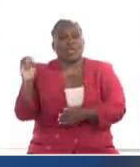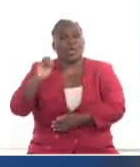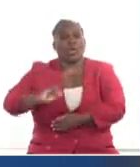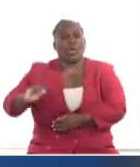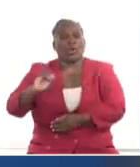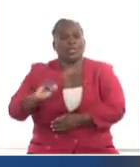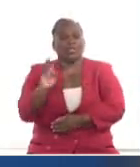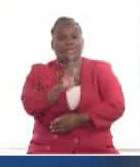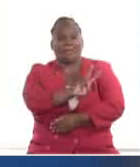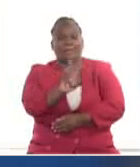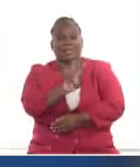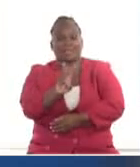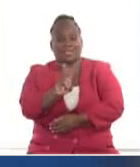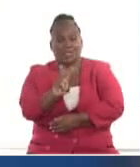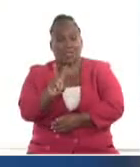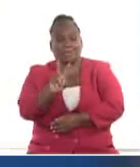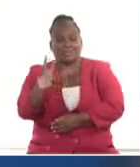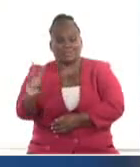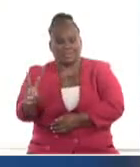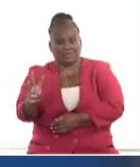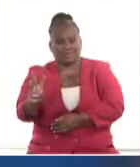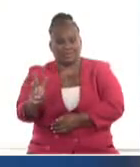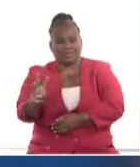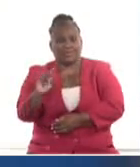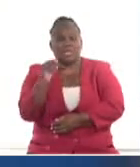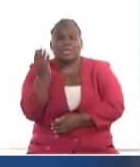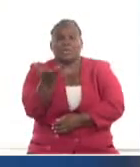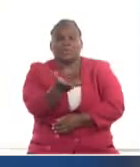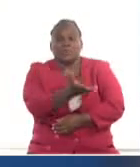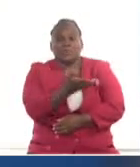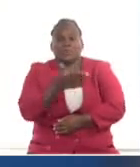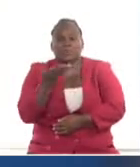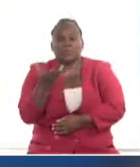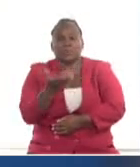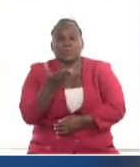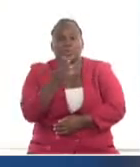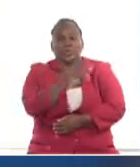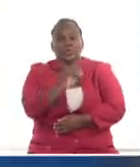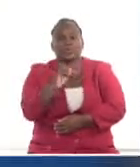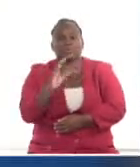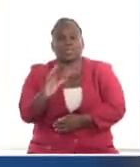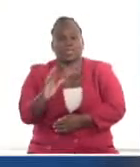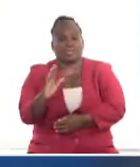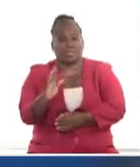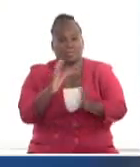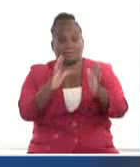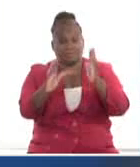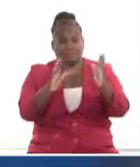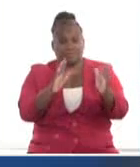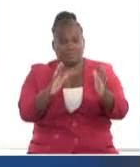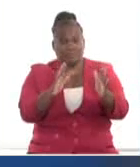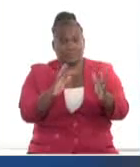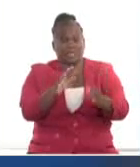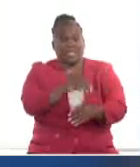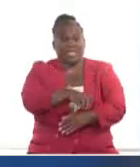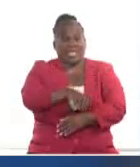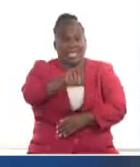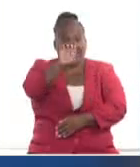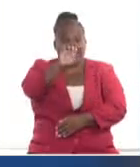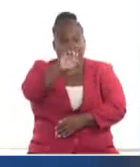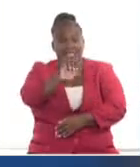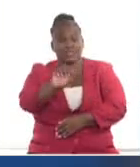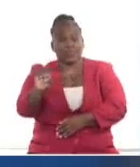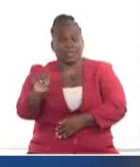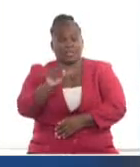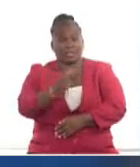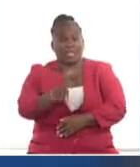22 y 23 grados Celsius. Los vientos ya al menos en occidente van a estar soplando esta tarde entre el este y el sudeste, en centro